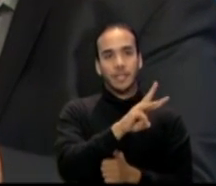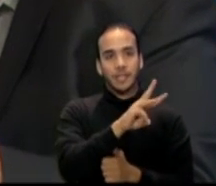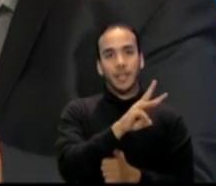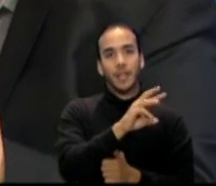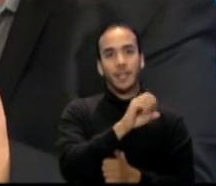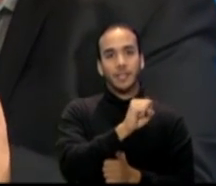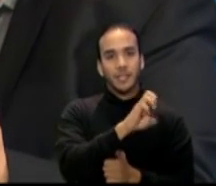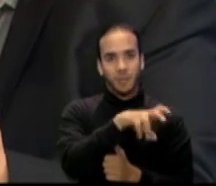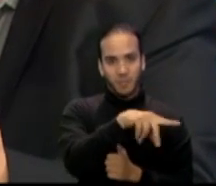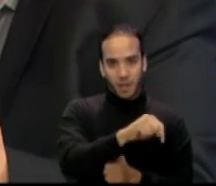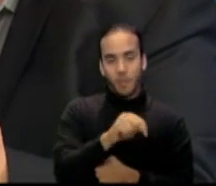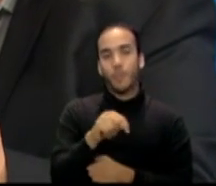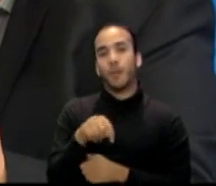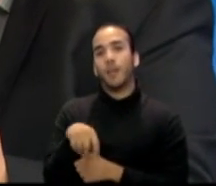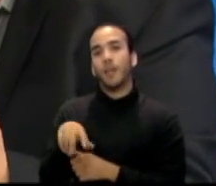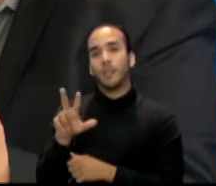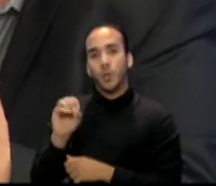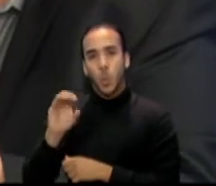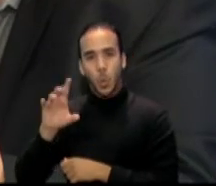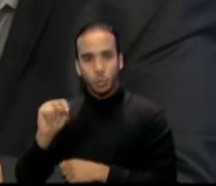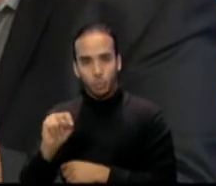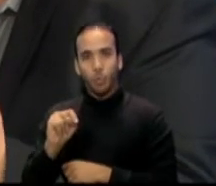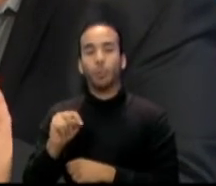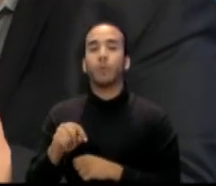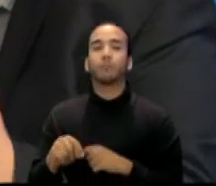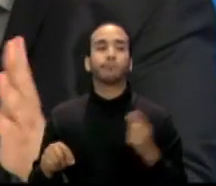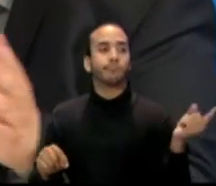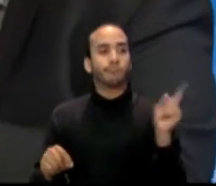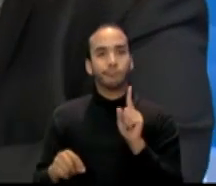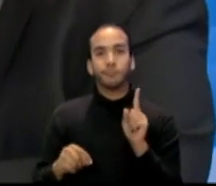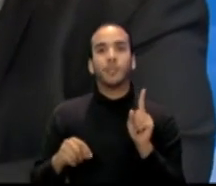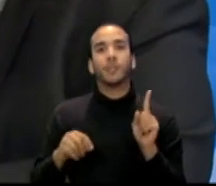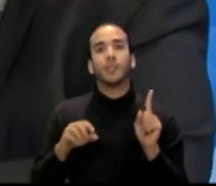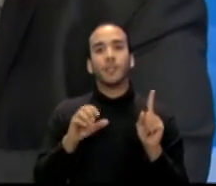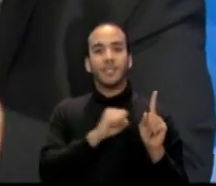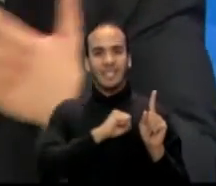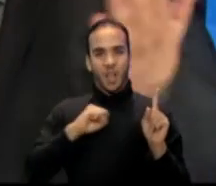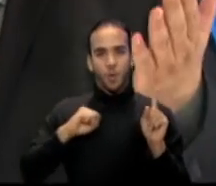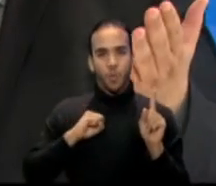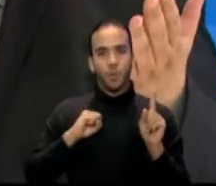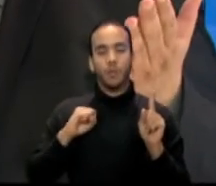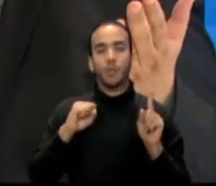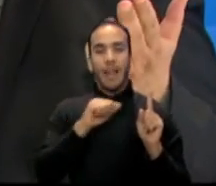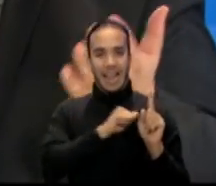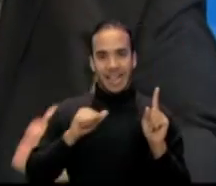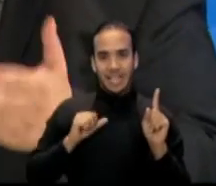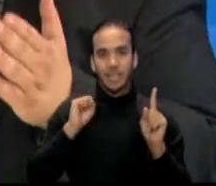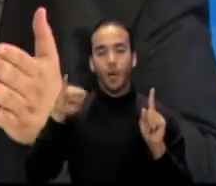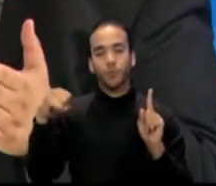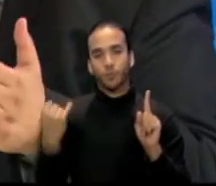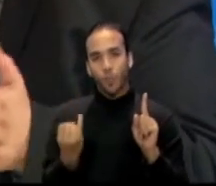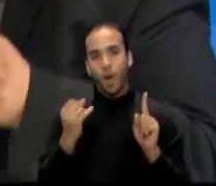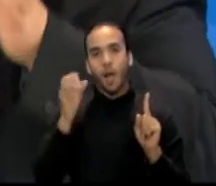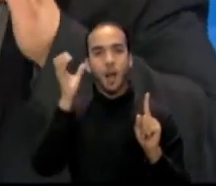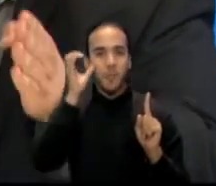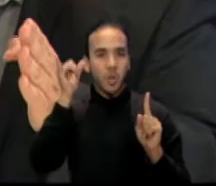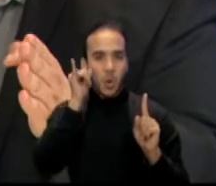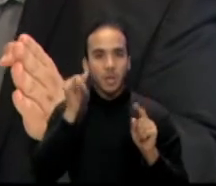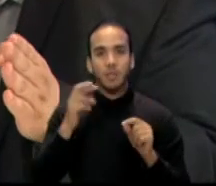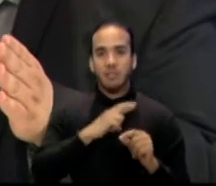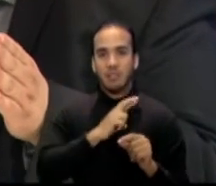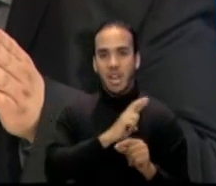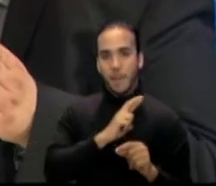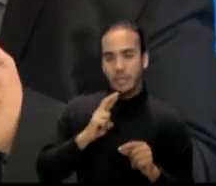sorda. a estar Carmen Yulín, la alcaldesa, va a haber representación del Senado, de la Cámara de Representantes y del público en general. La comunidad sorda no son